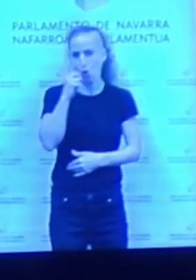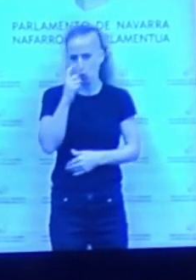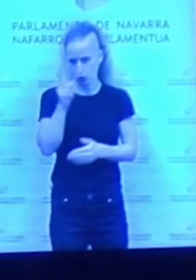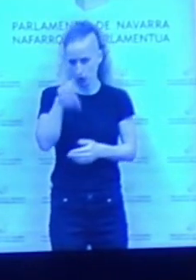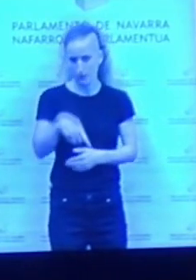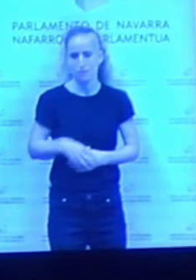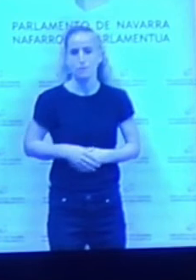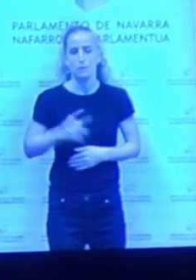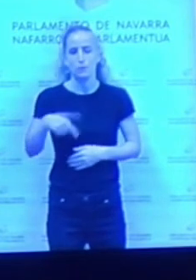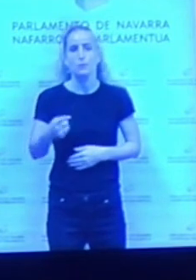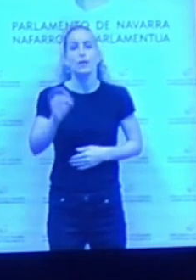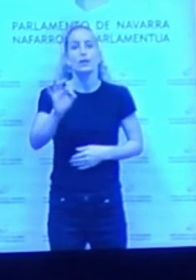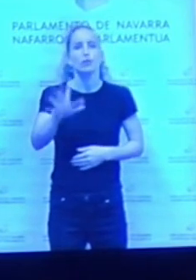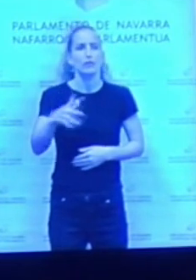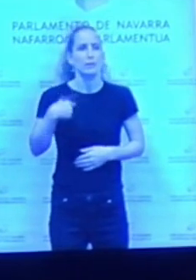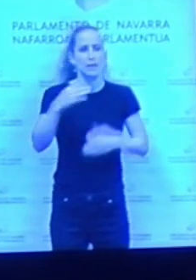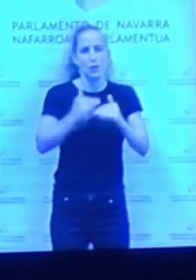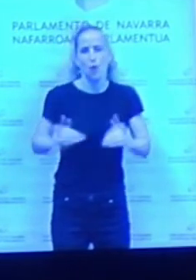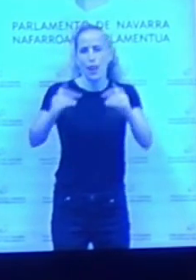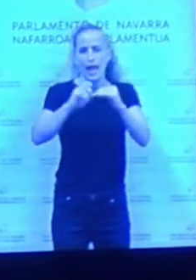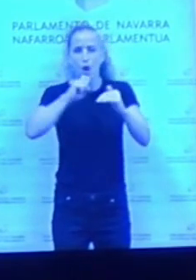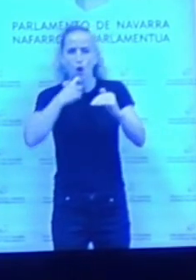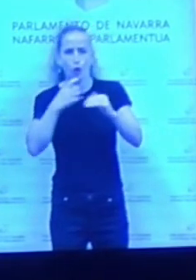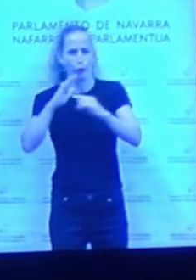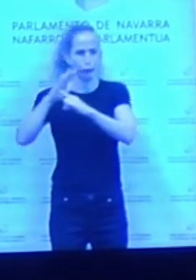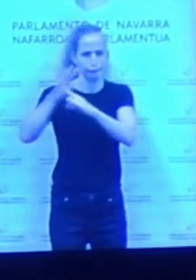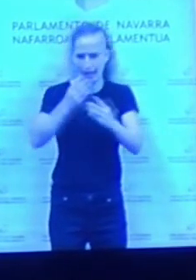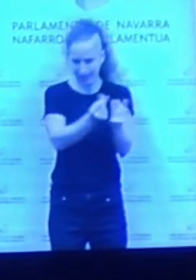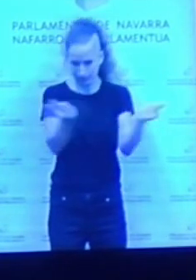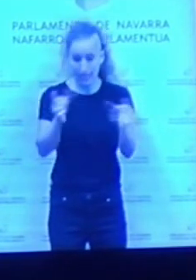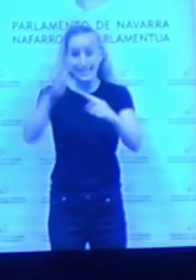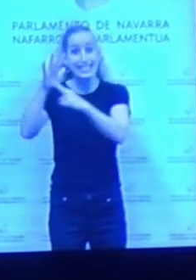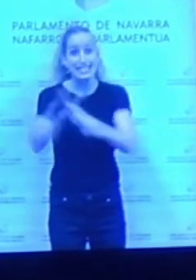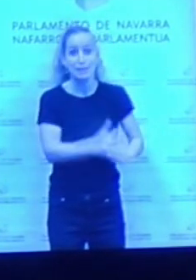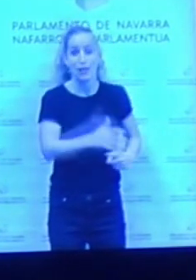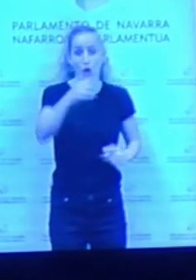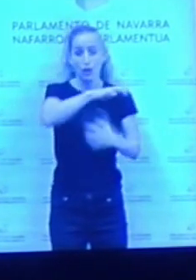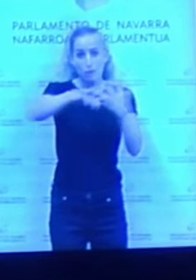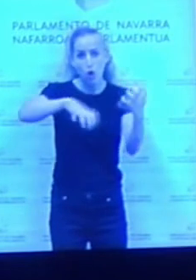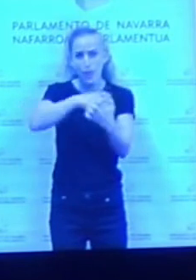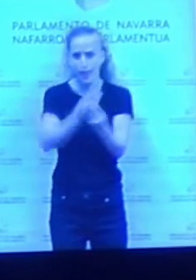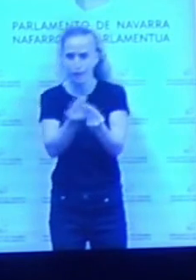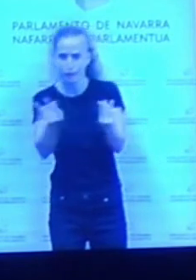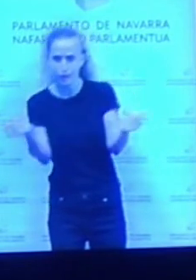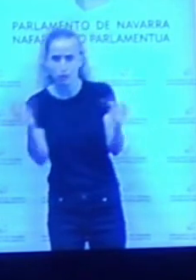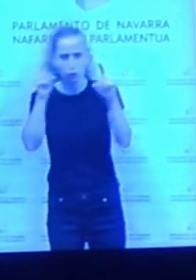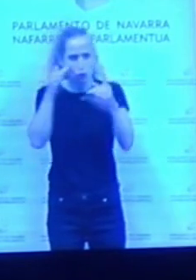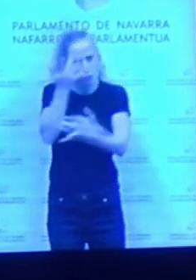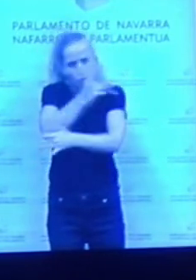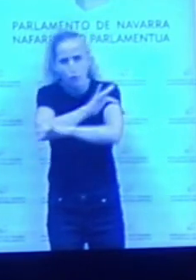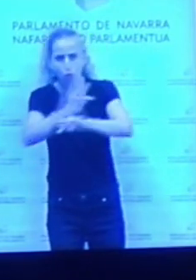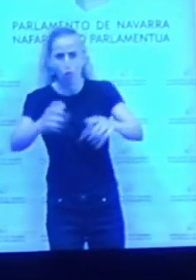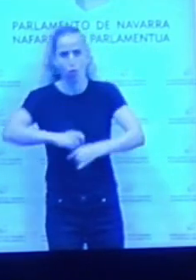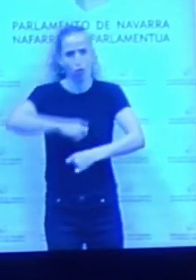diversidad y la igualdad, la erradicación del odio, la discriminación y la violencia, la educación y la sensibilización, la responsabilidad cívica y la